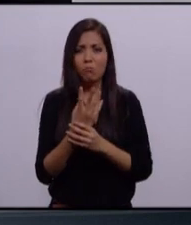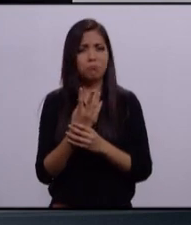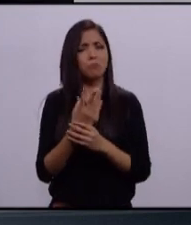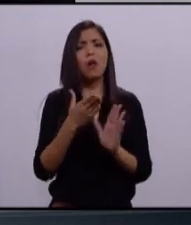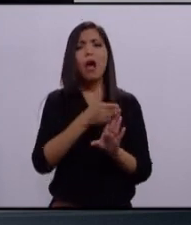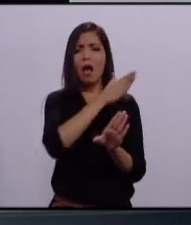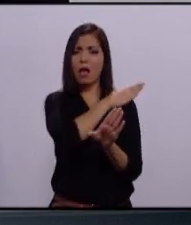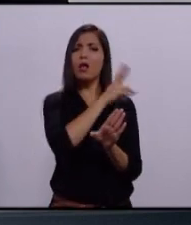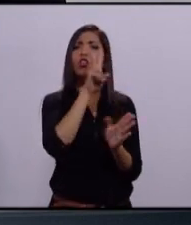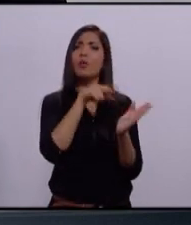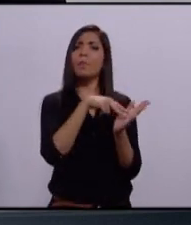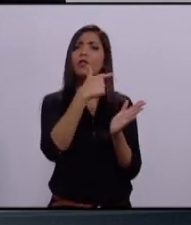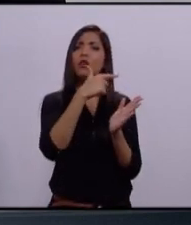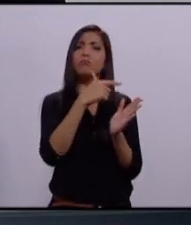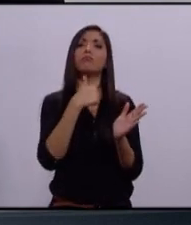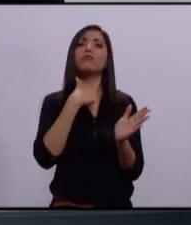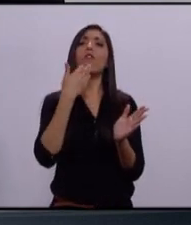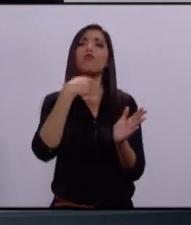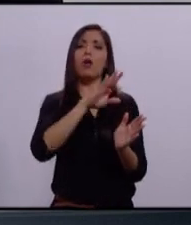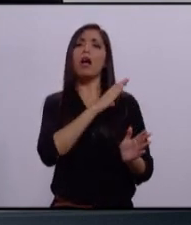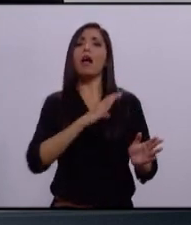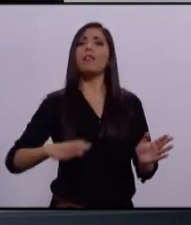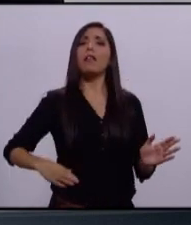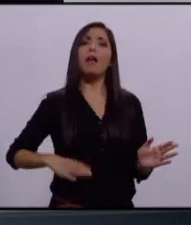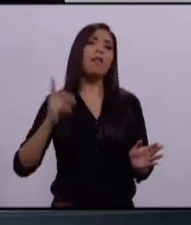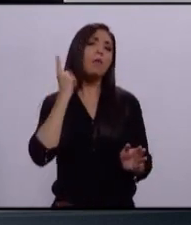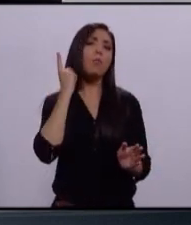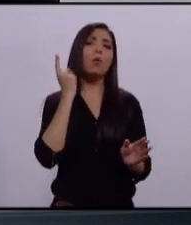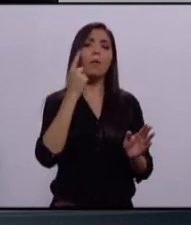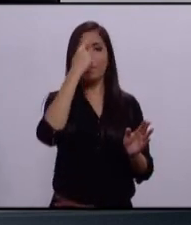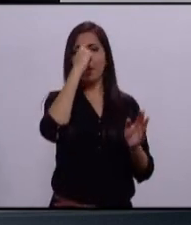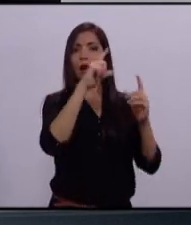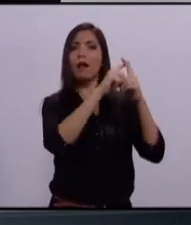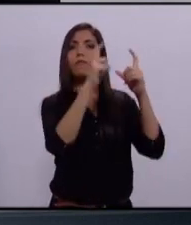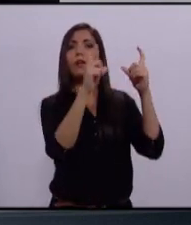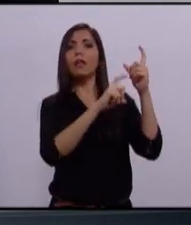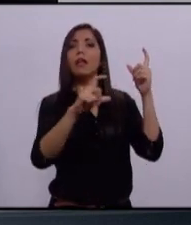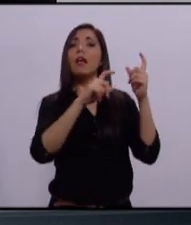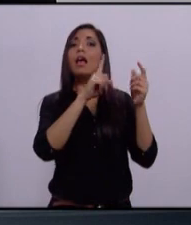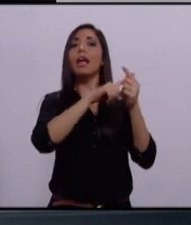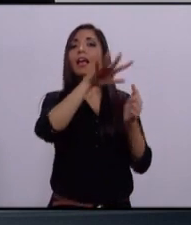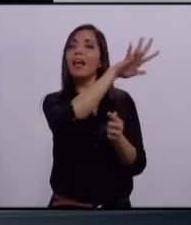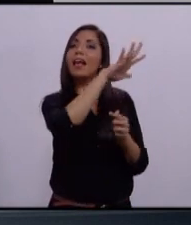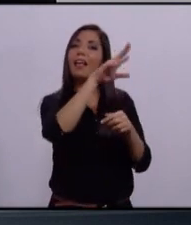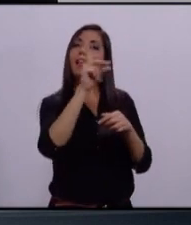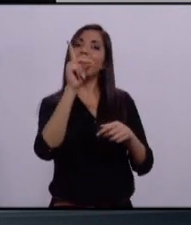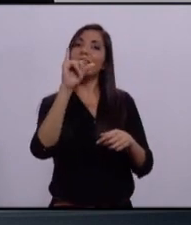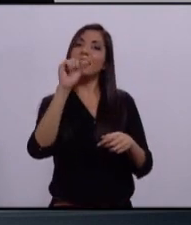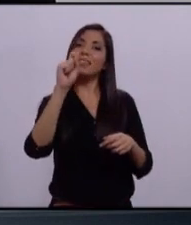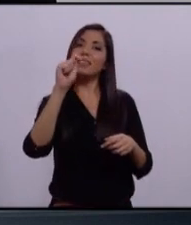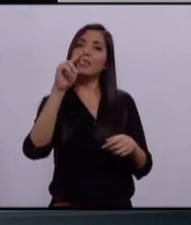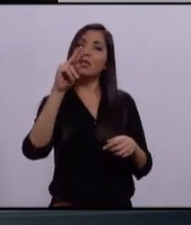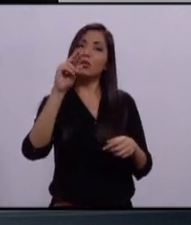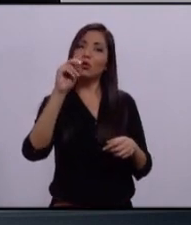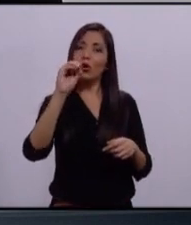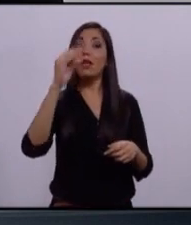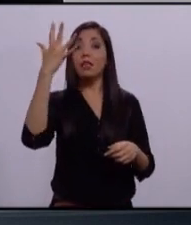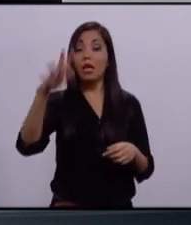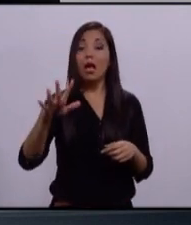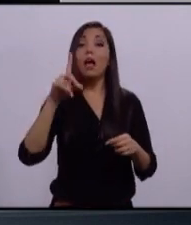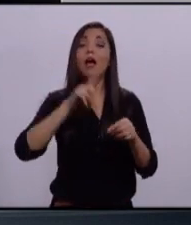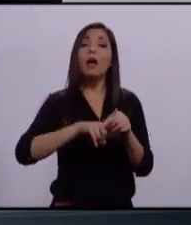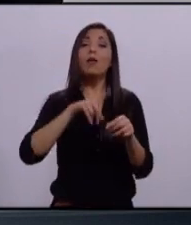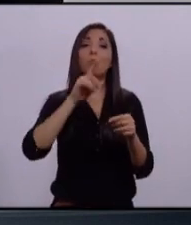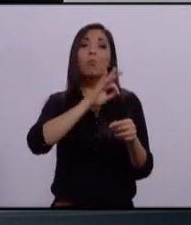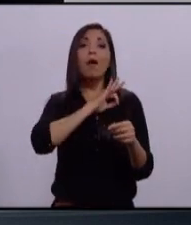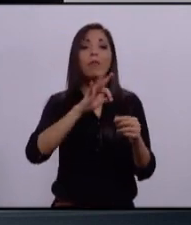fui candidato a diputado federal por el Distrito 10 con un presupuesto de 160 mil pesos. Logramos triplicar la votación